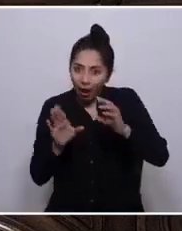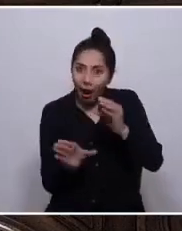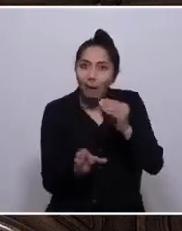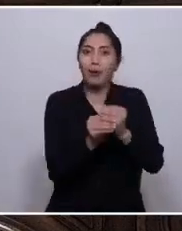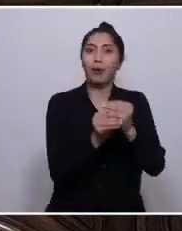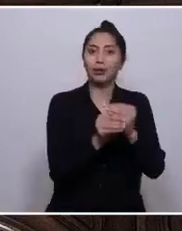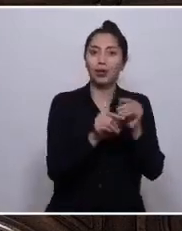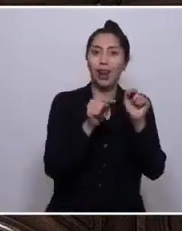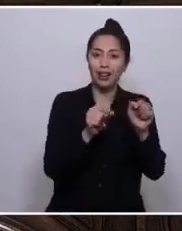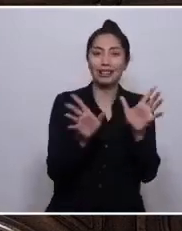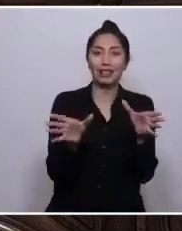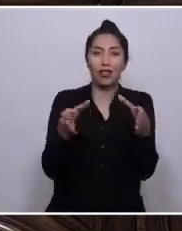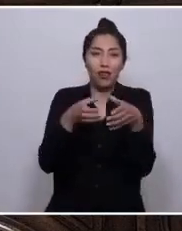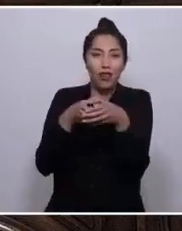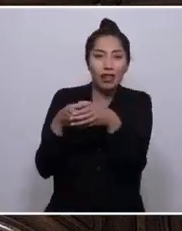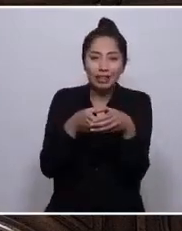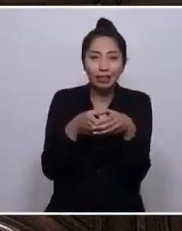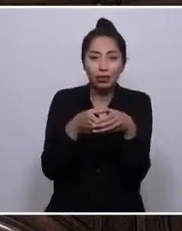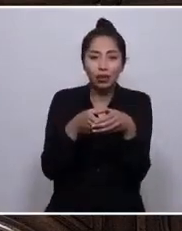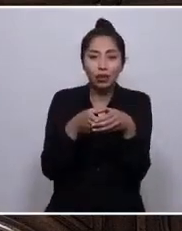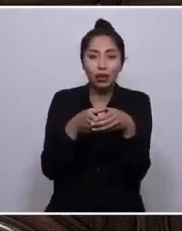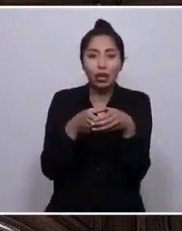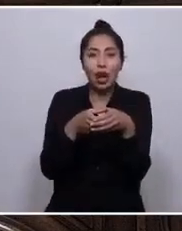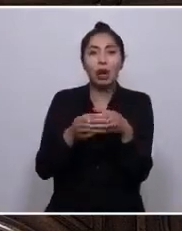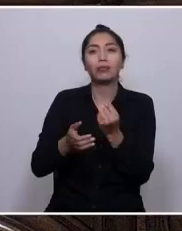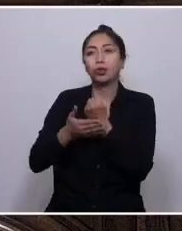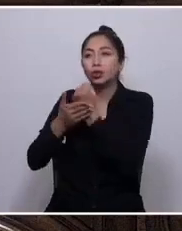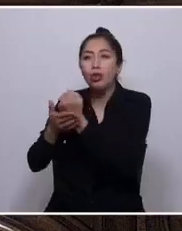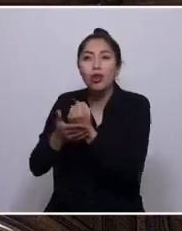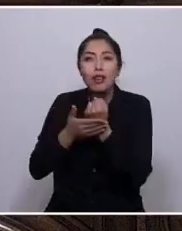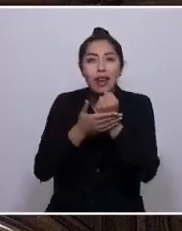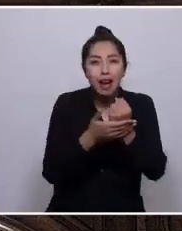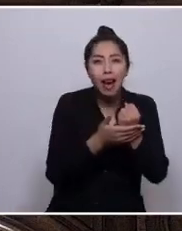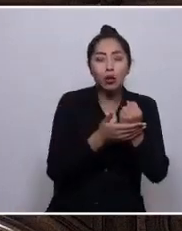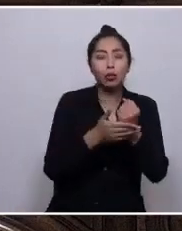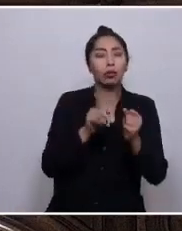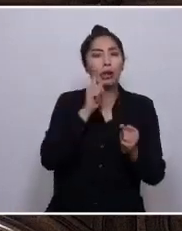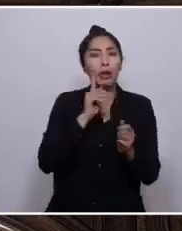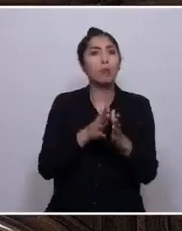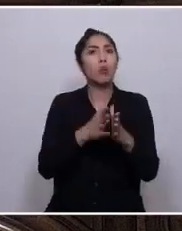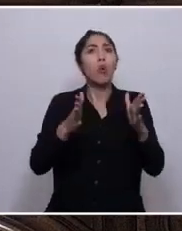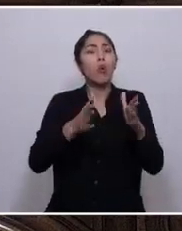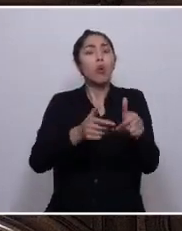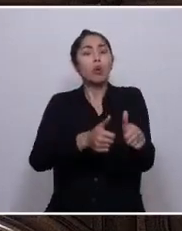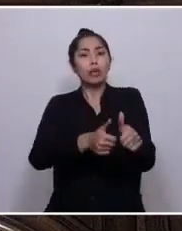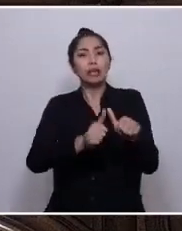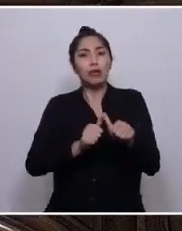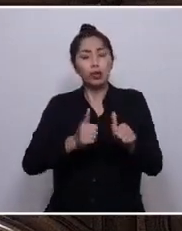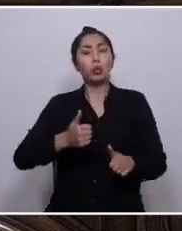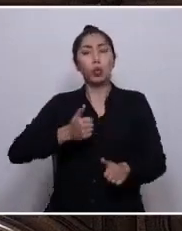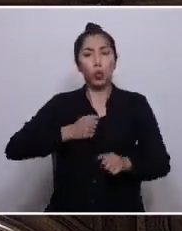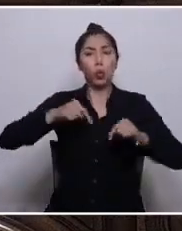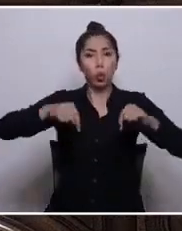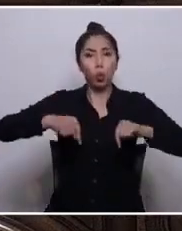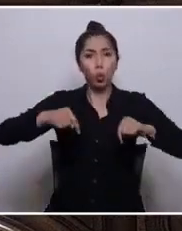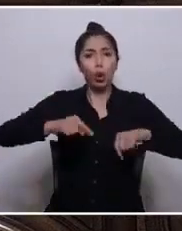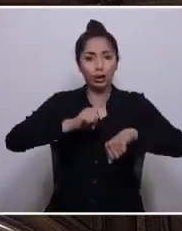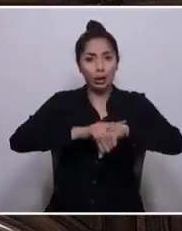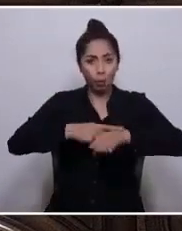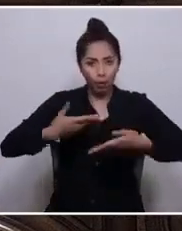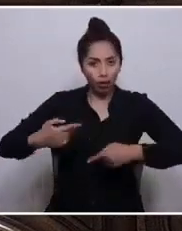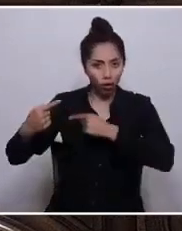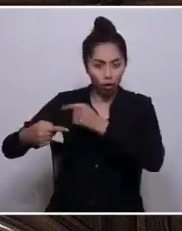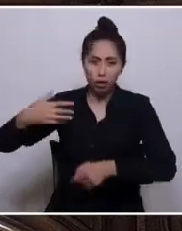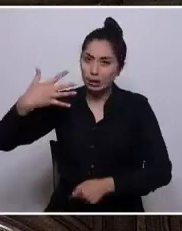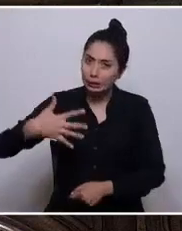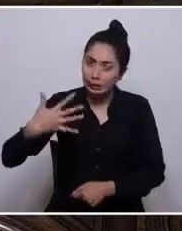rebelde y colectivo, sororo y cómplice, que tiene enormes desafíos que cumplir en este momento histórico, especialmente en